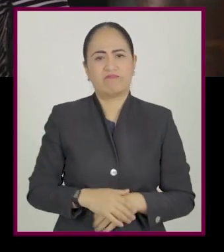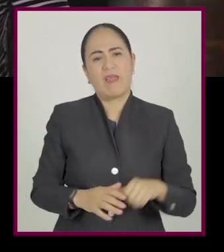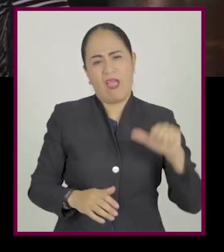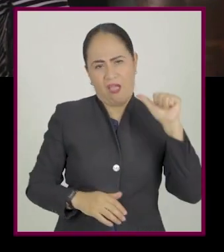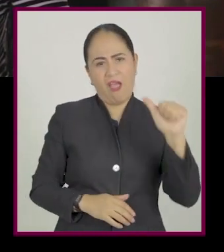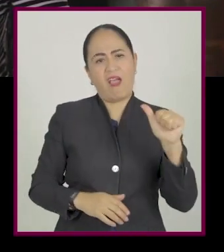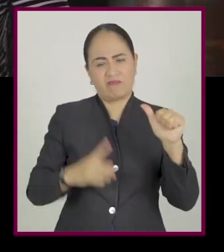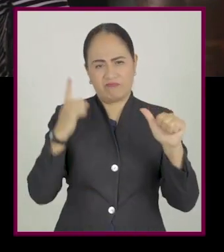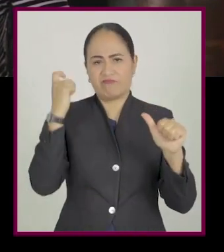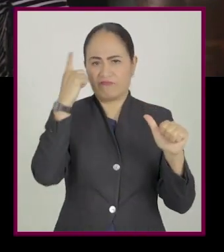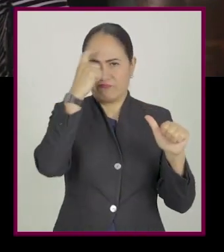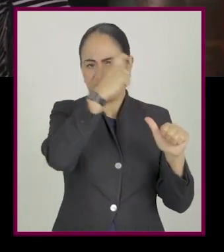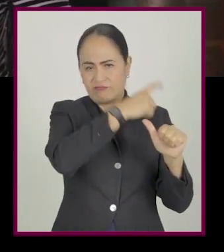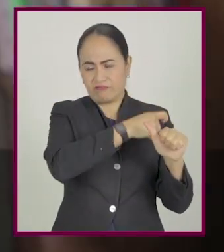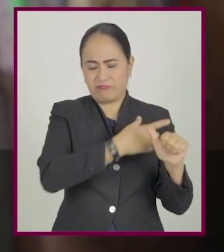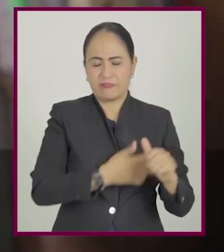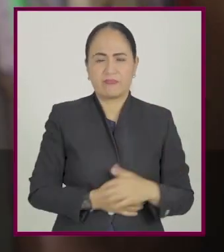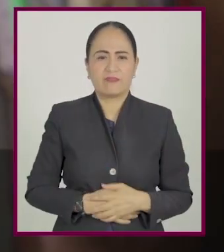Es difícil.